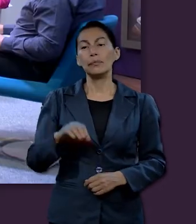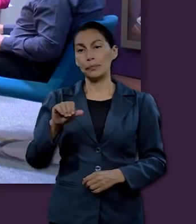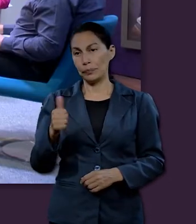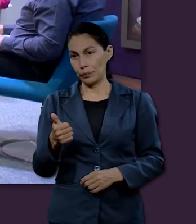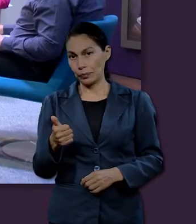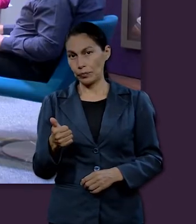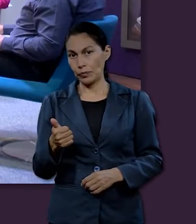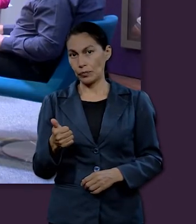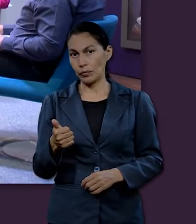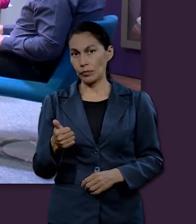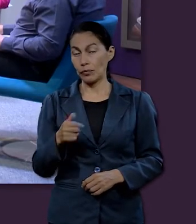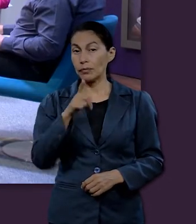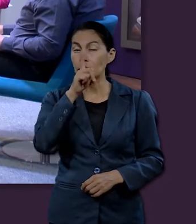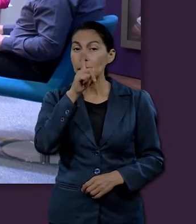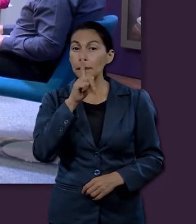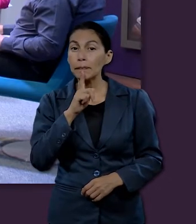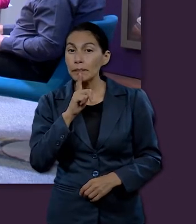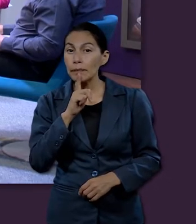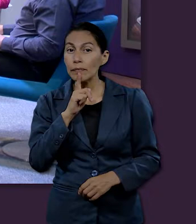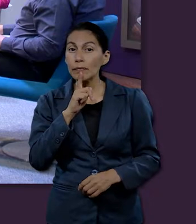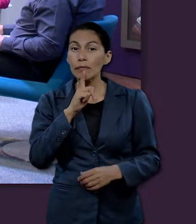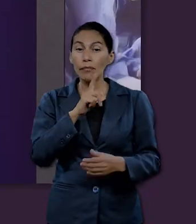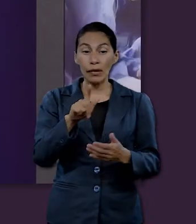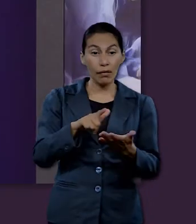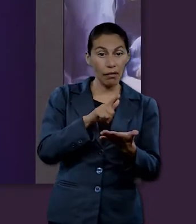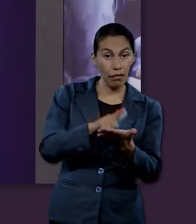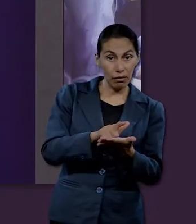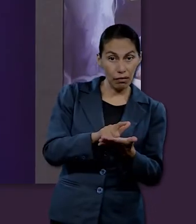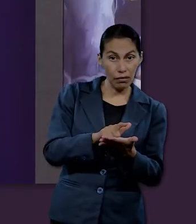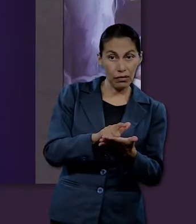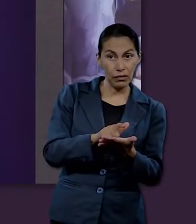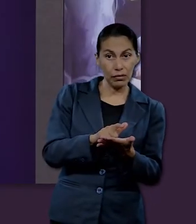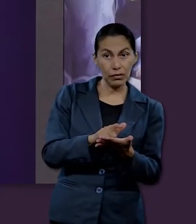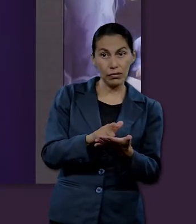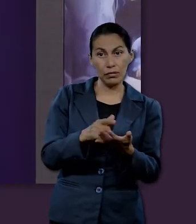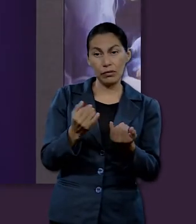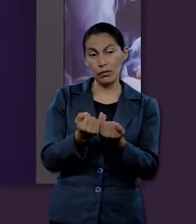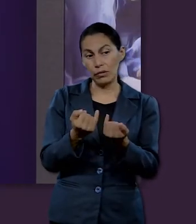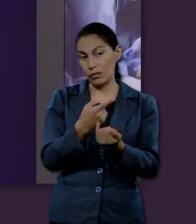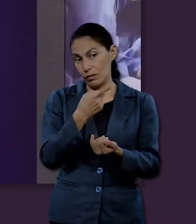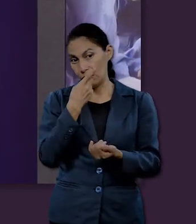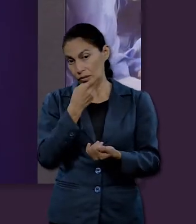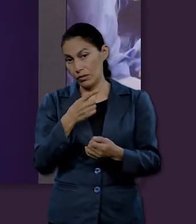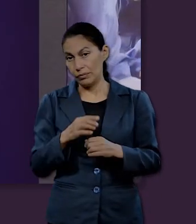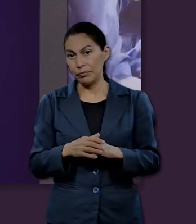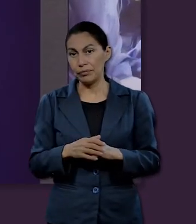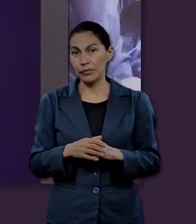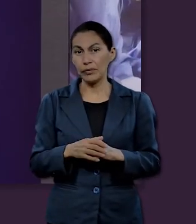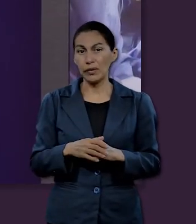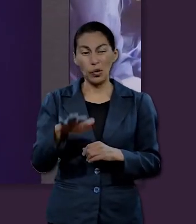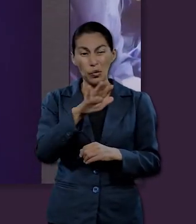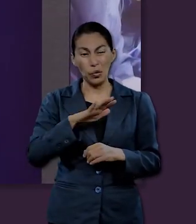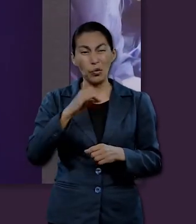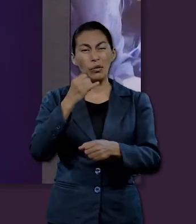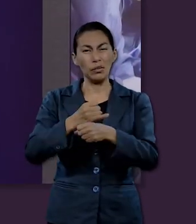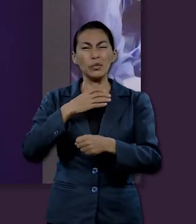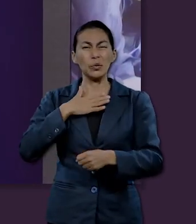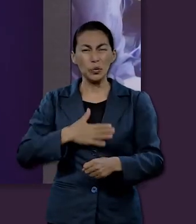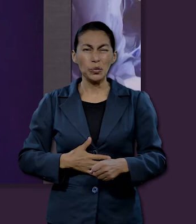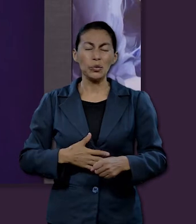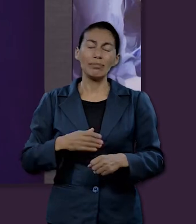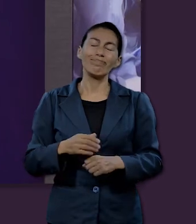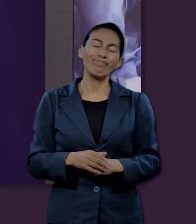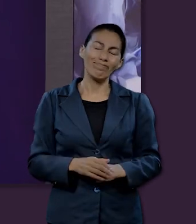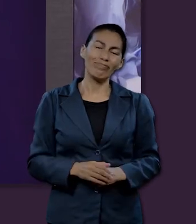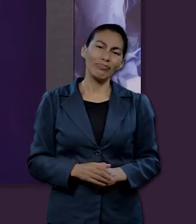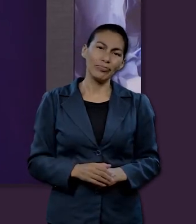Otro de los problemas que sale aquí es la mentira y la ley. O sea, como menciona Aurel, era injusto.